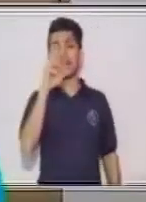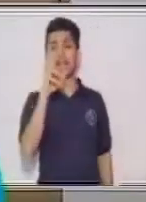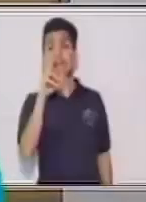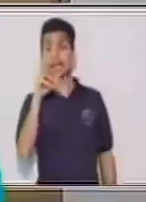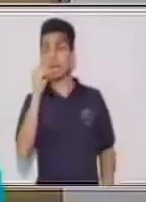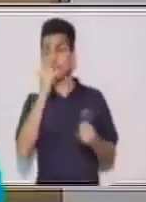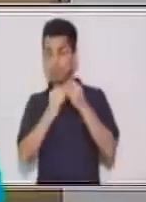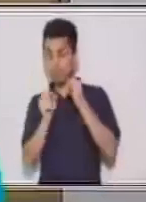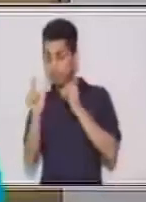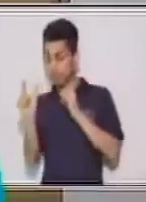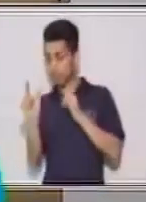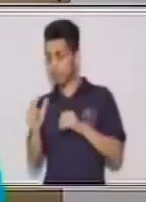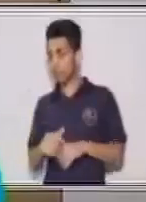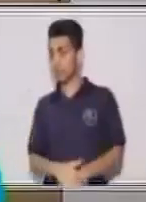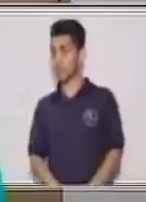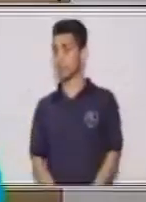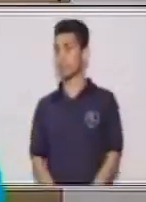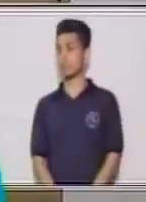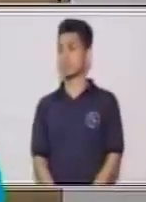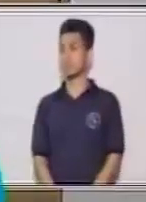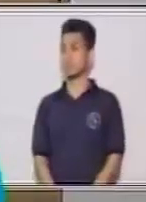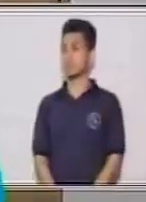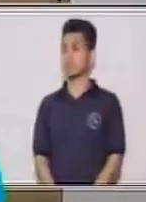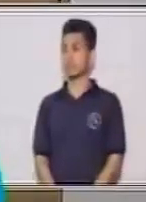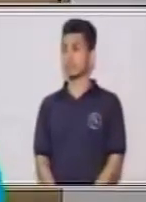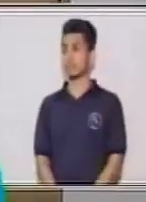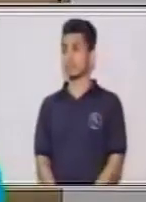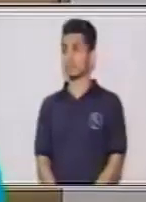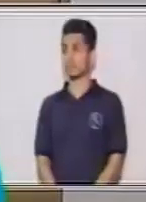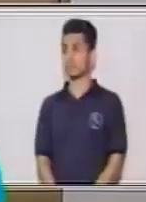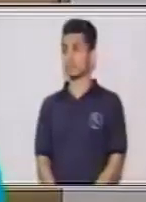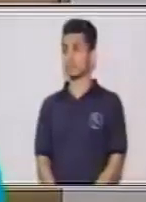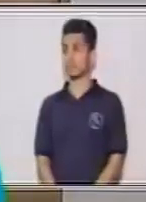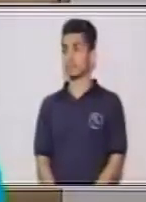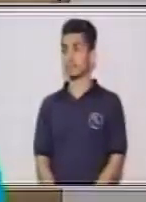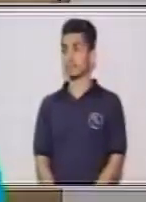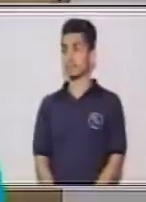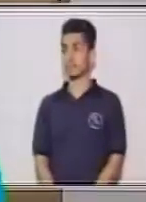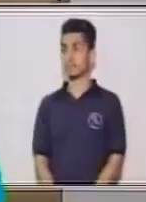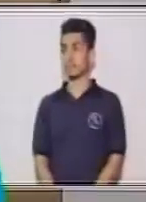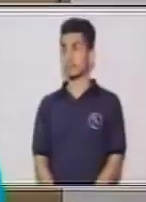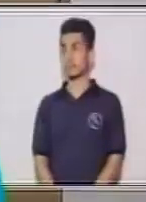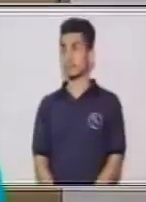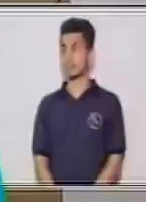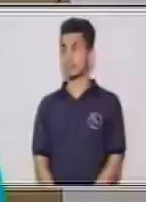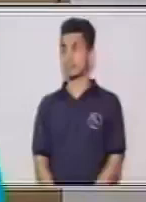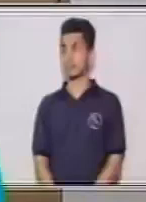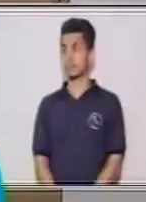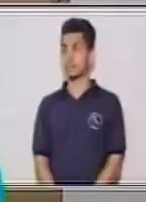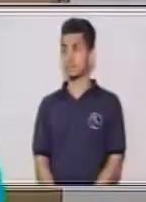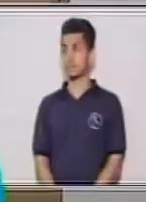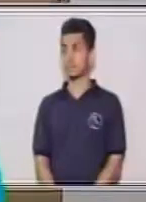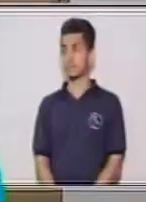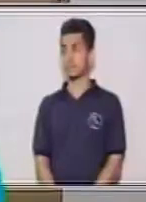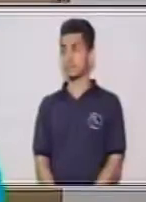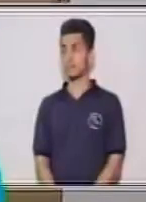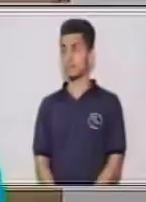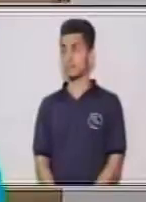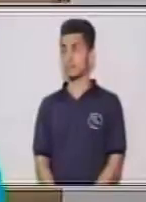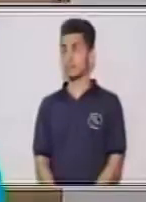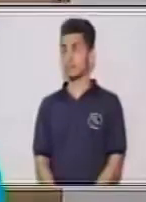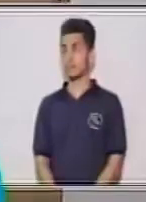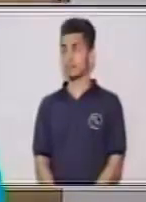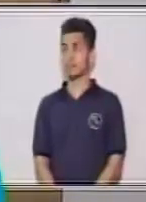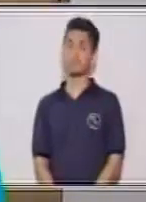ir. Y en este caso tenemos construir. Claro, está vivir, dormir,